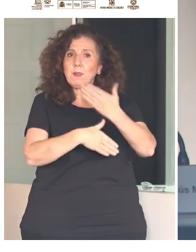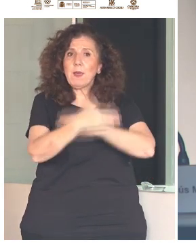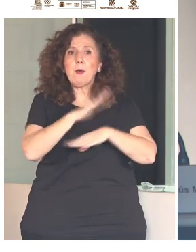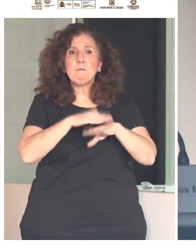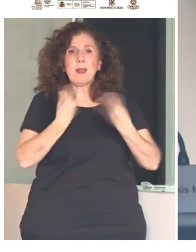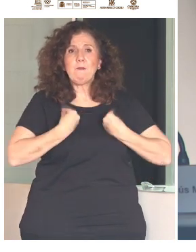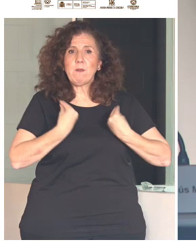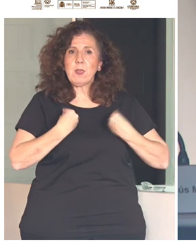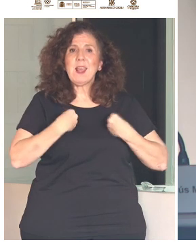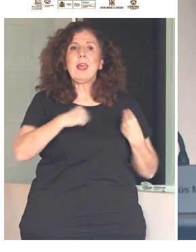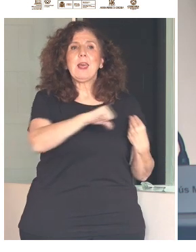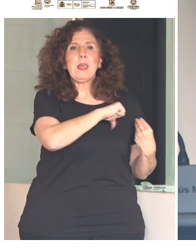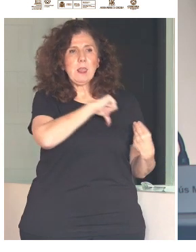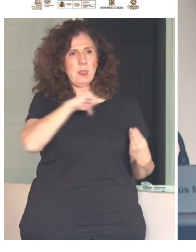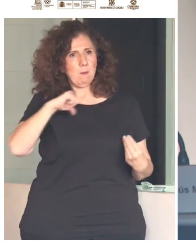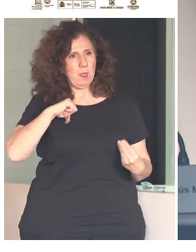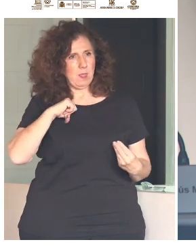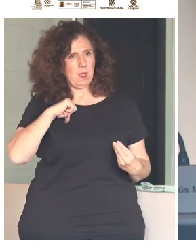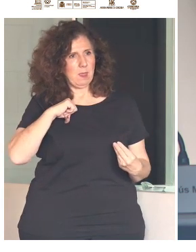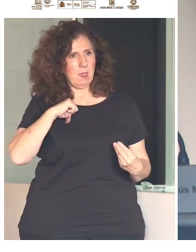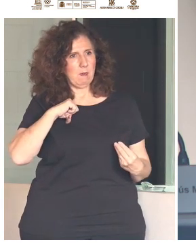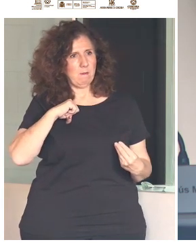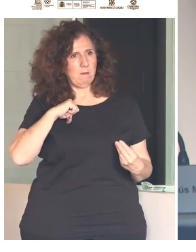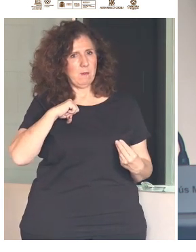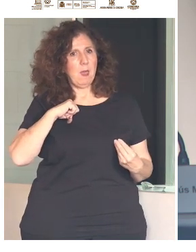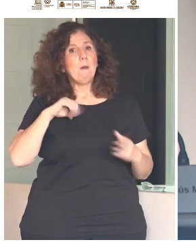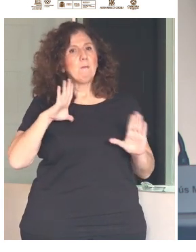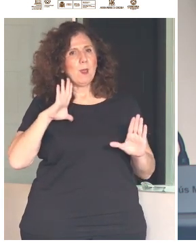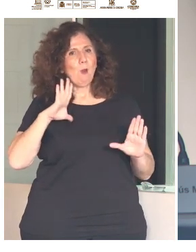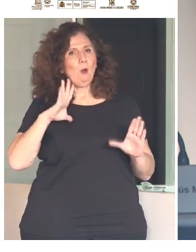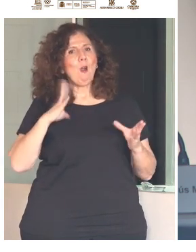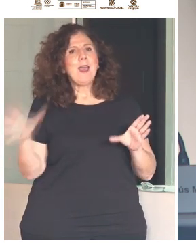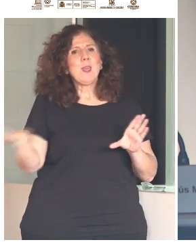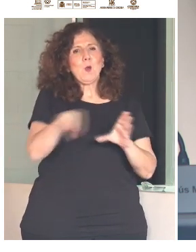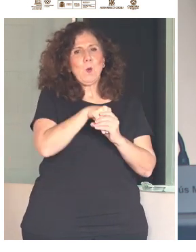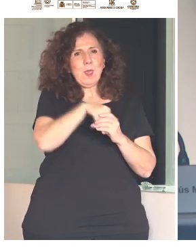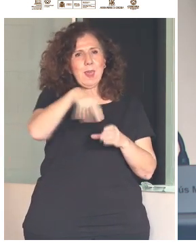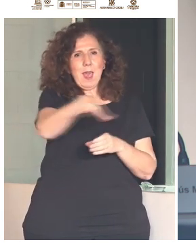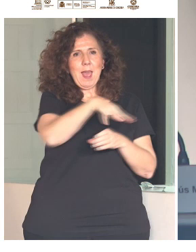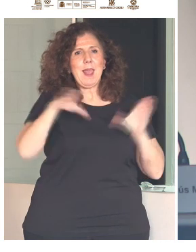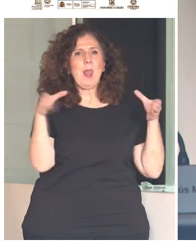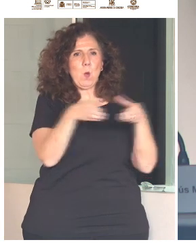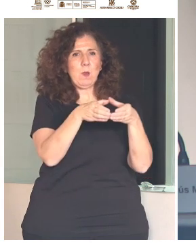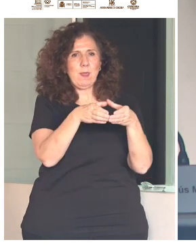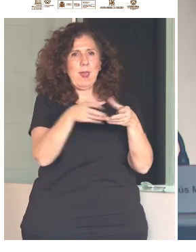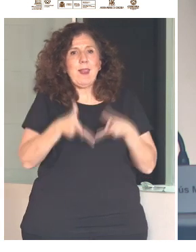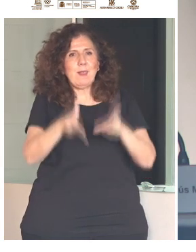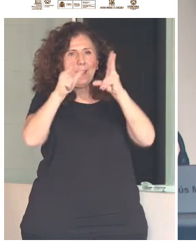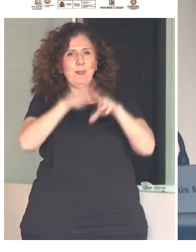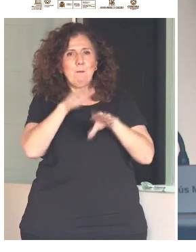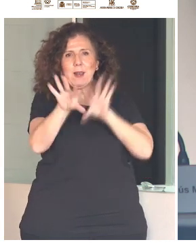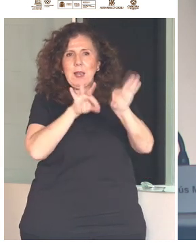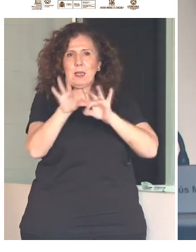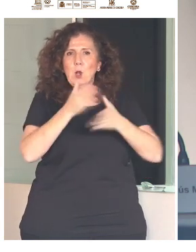de forma independiente y a ser incluidas en la comunidad, con libertad, libertad de elegir y controlar nuestra propia